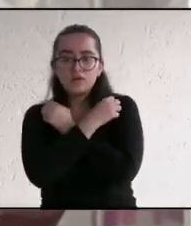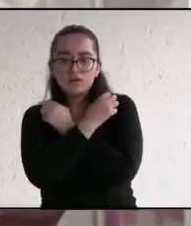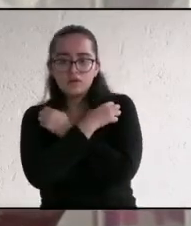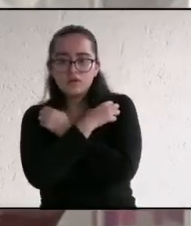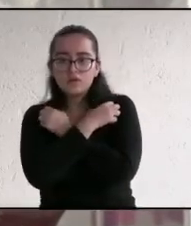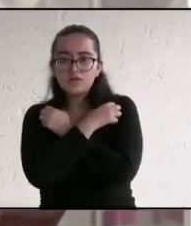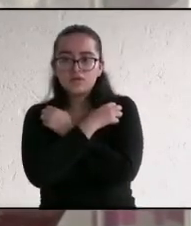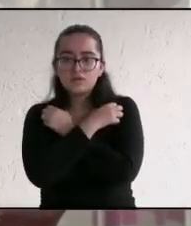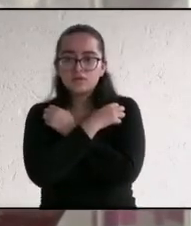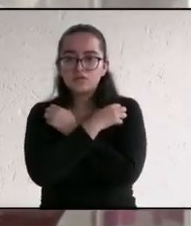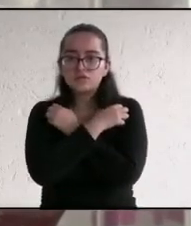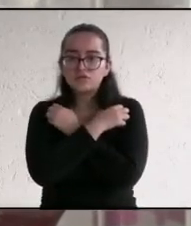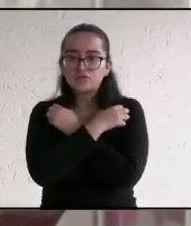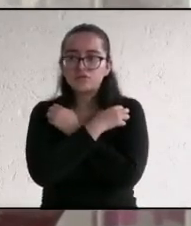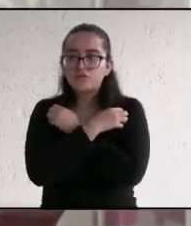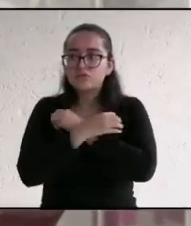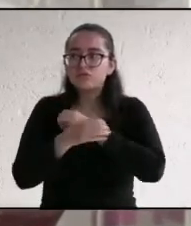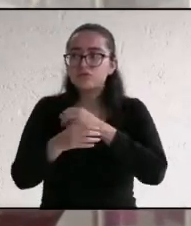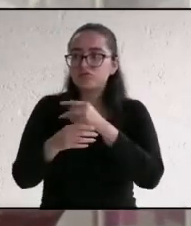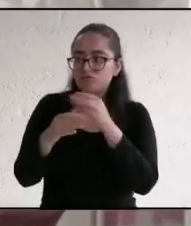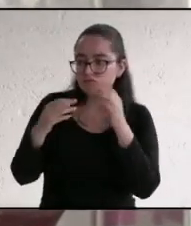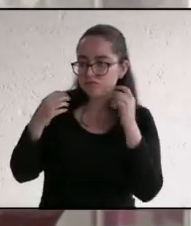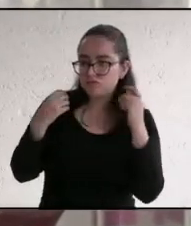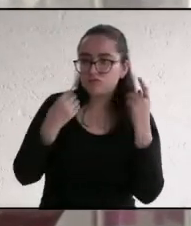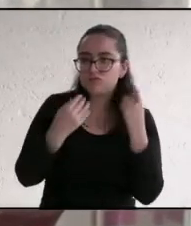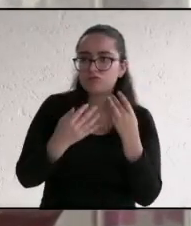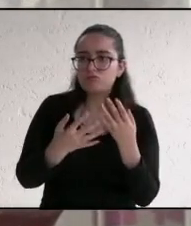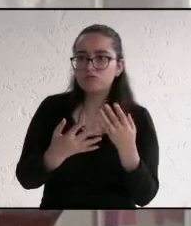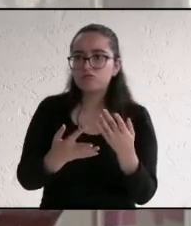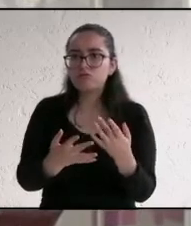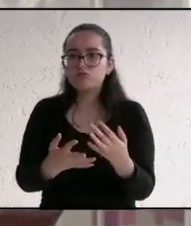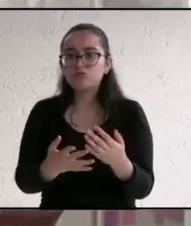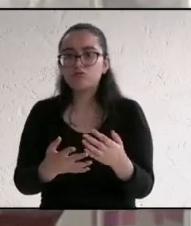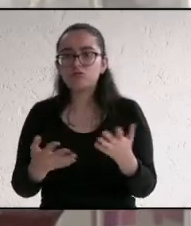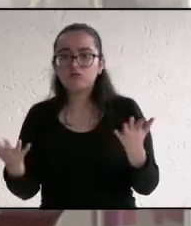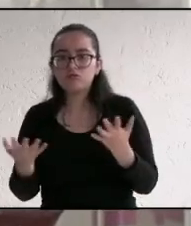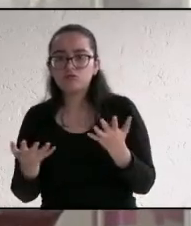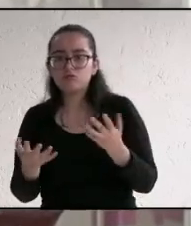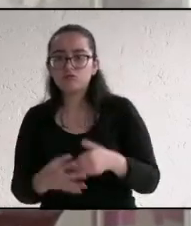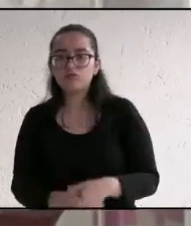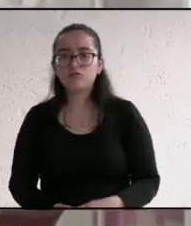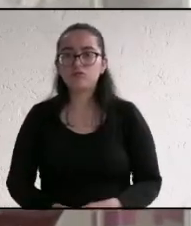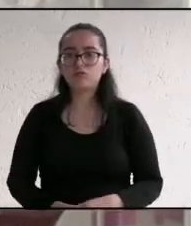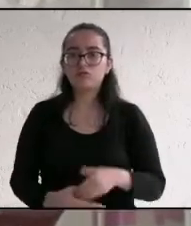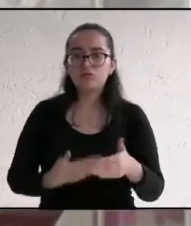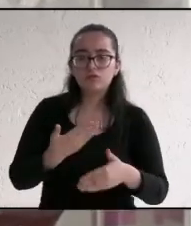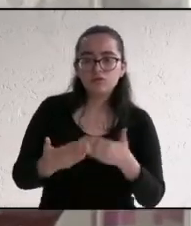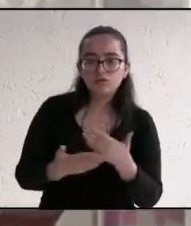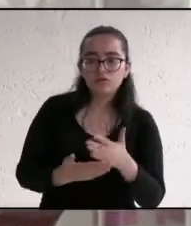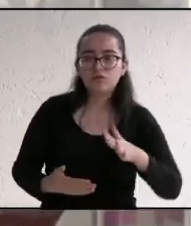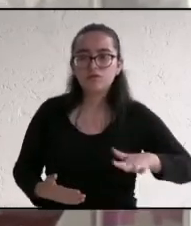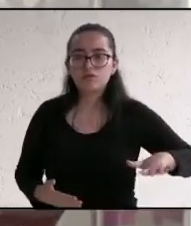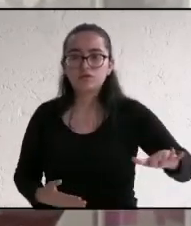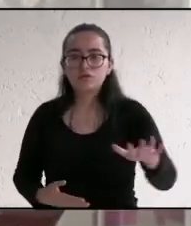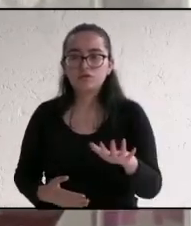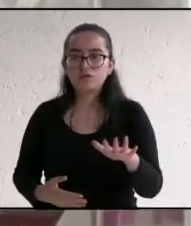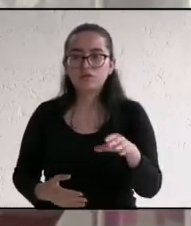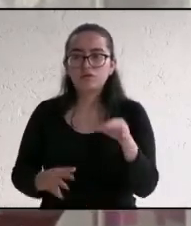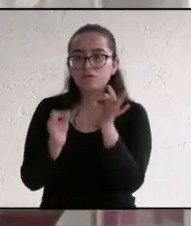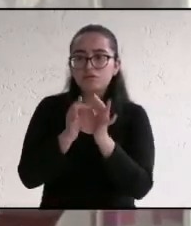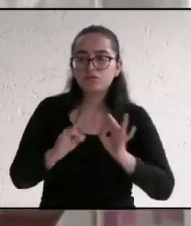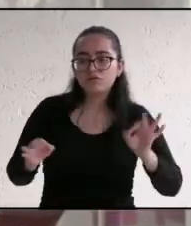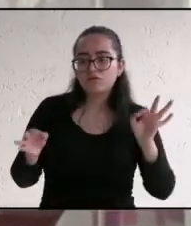Forma un desarrollo social sustentable es básico